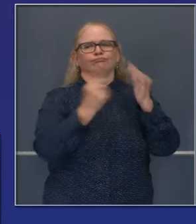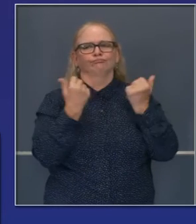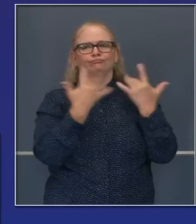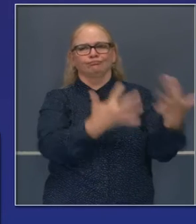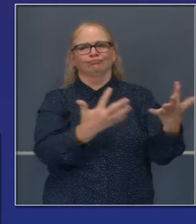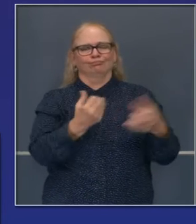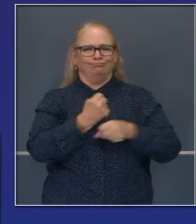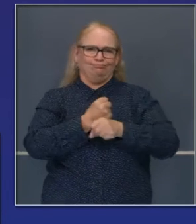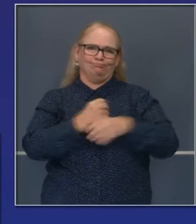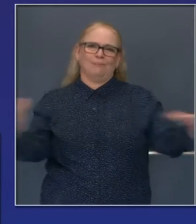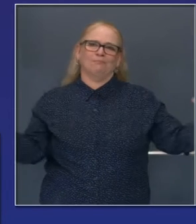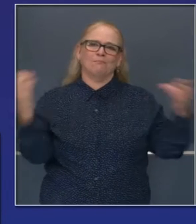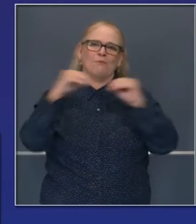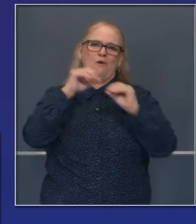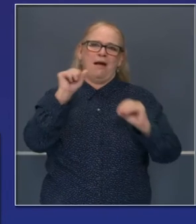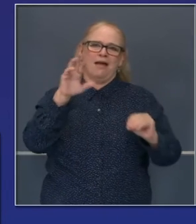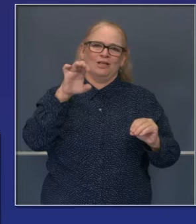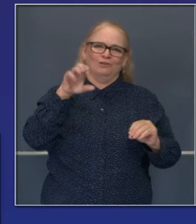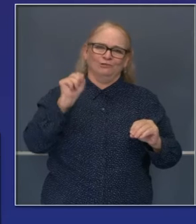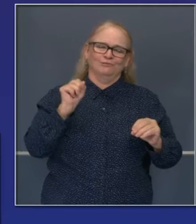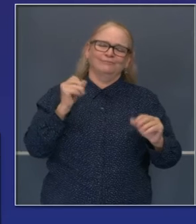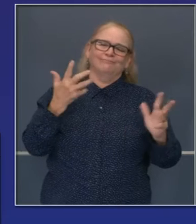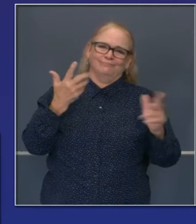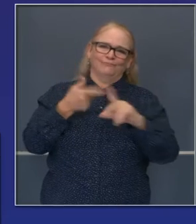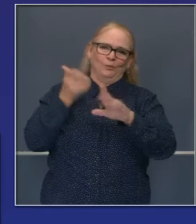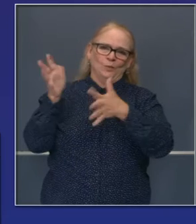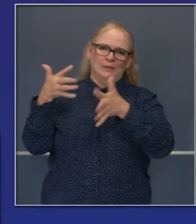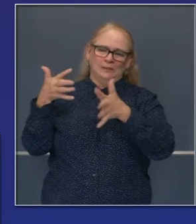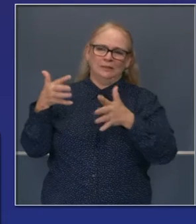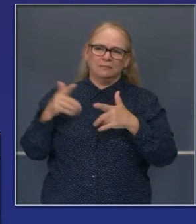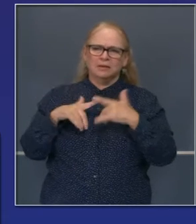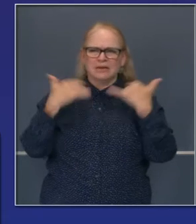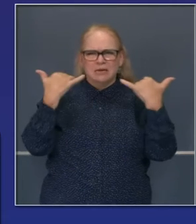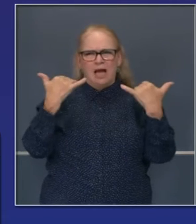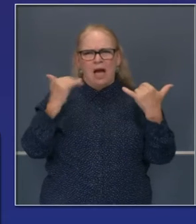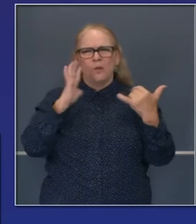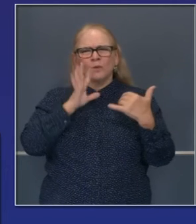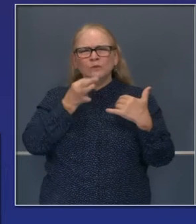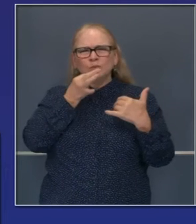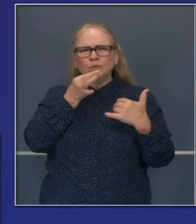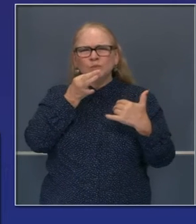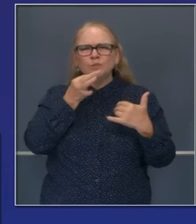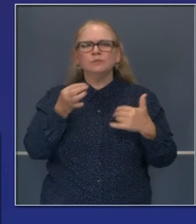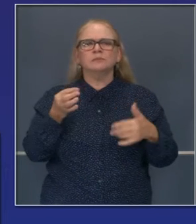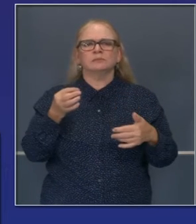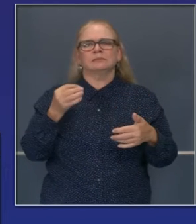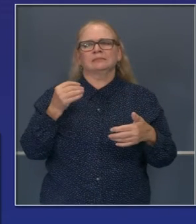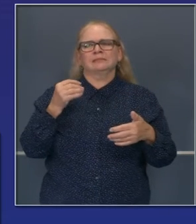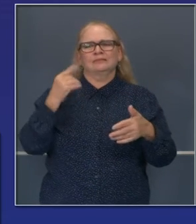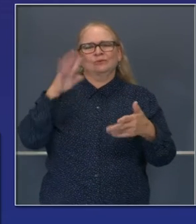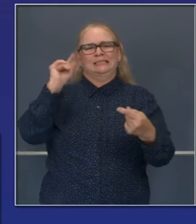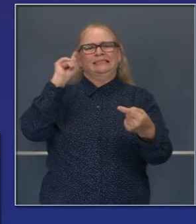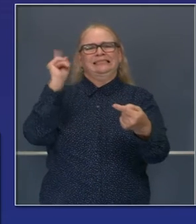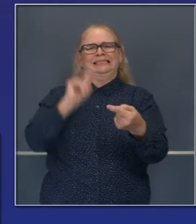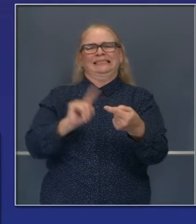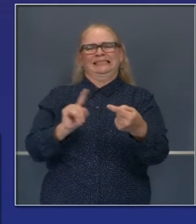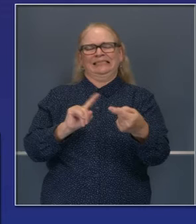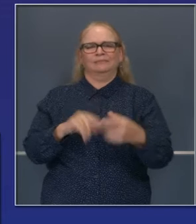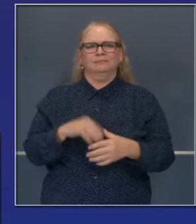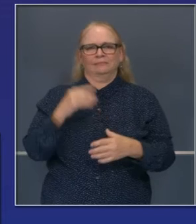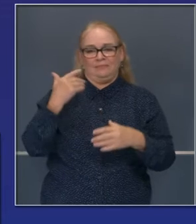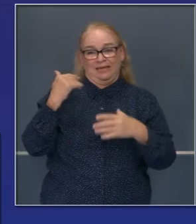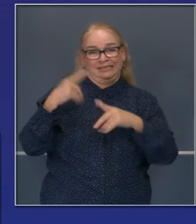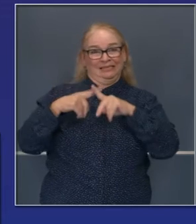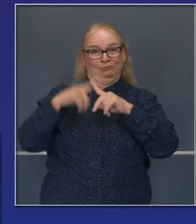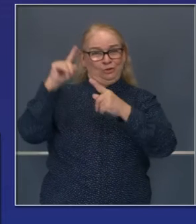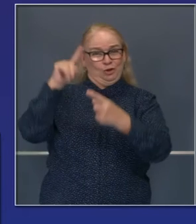por las cuales hemos visto una propagación de las llamas. Pero este incendio Zog es una de las primeras